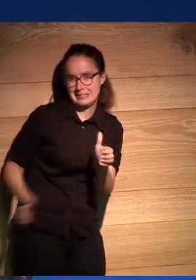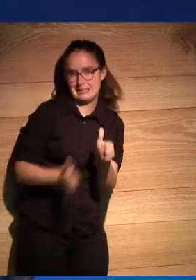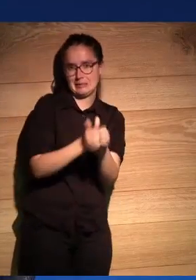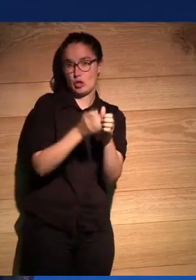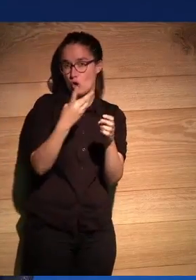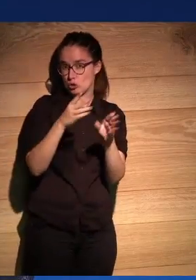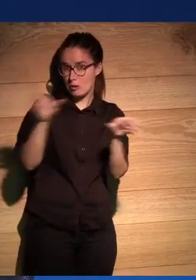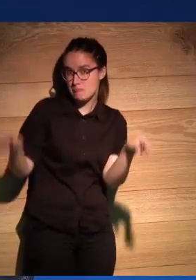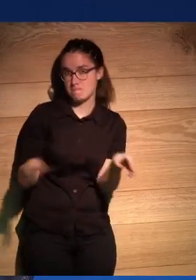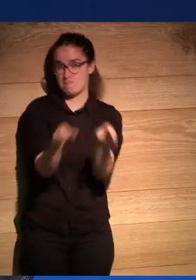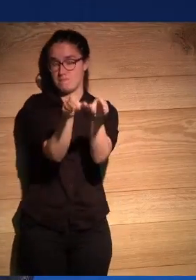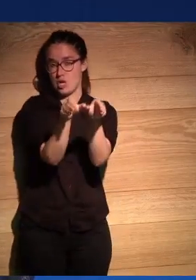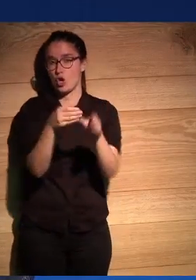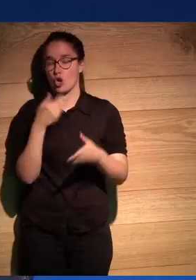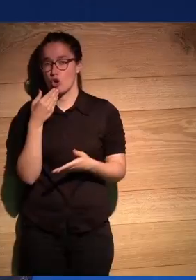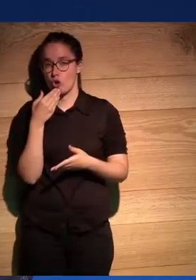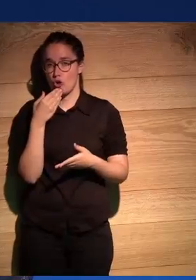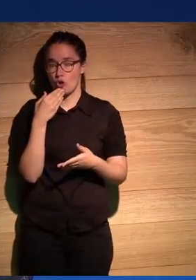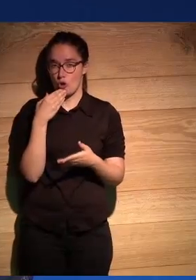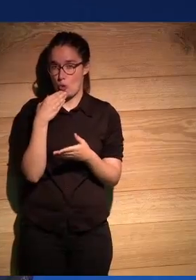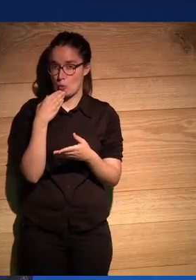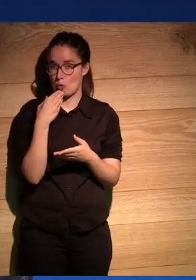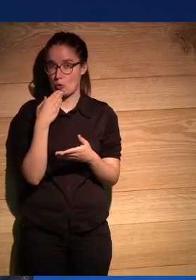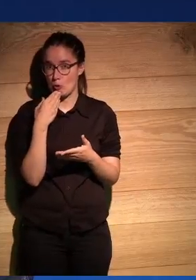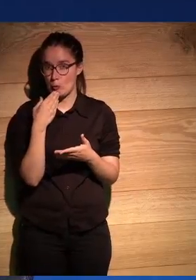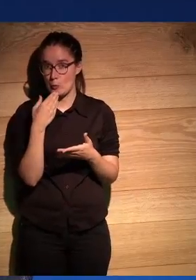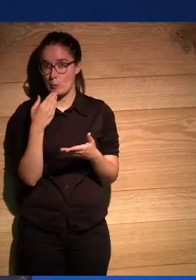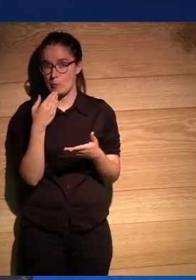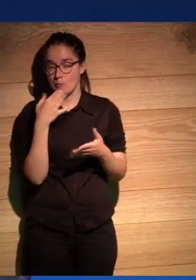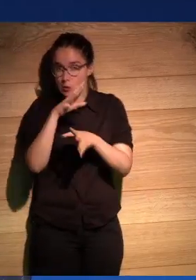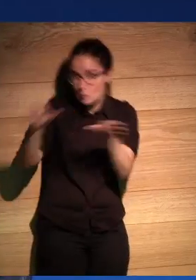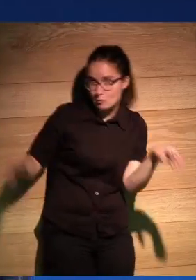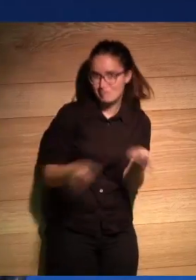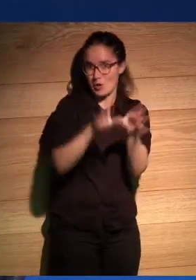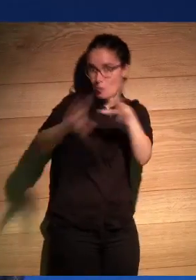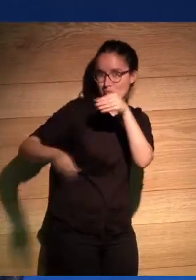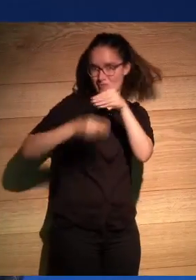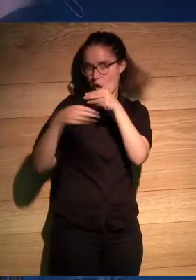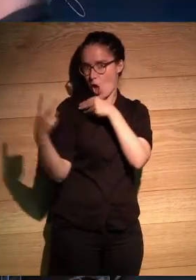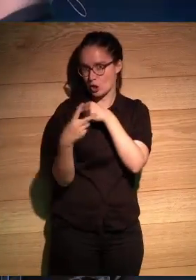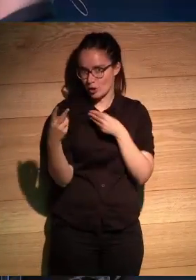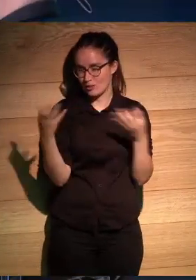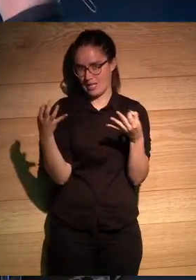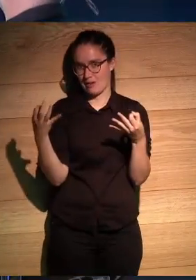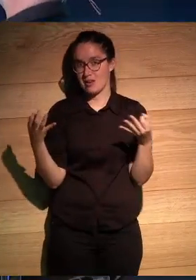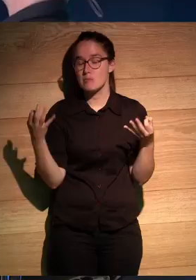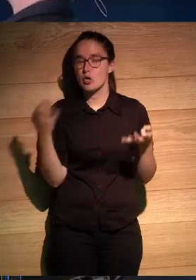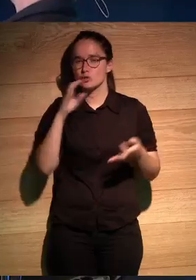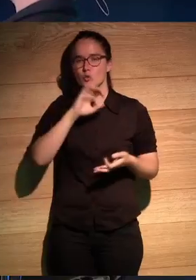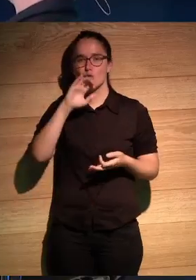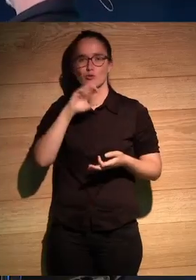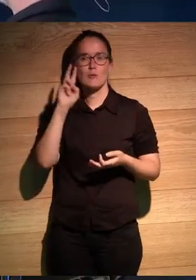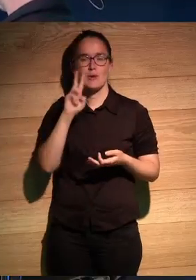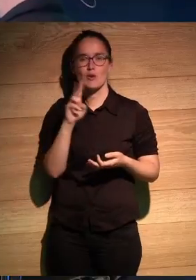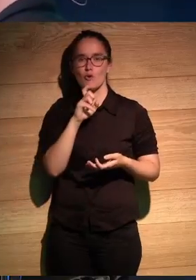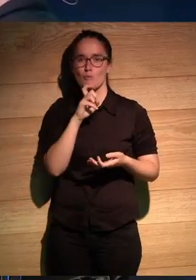podrían ser casi como los outtakes o los a insertar ¿no? pero pero es curioso eso